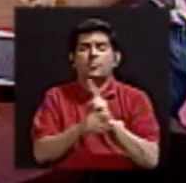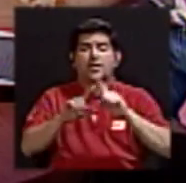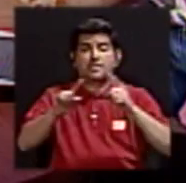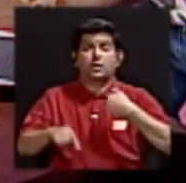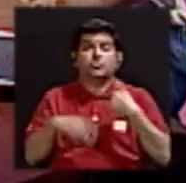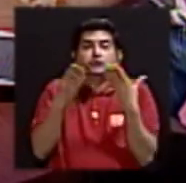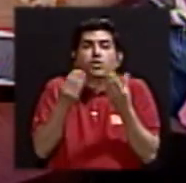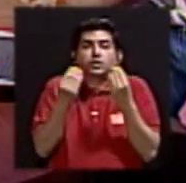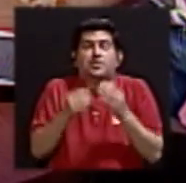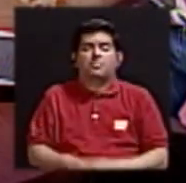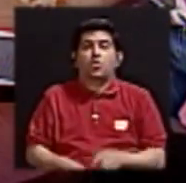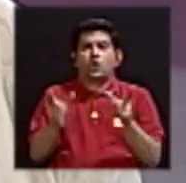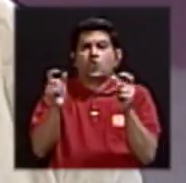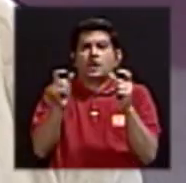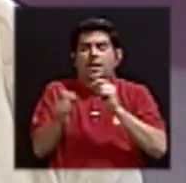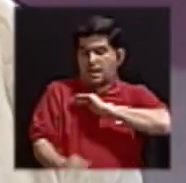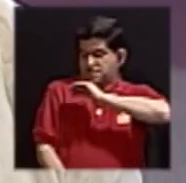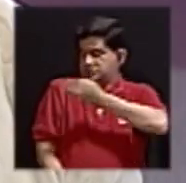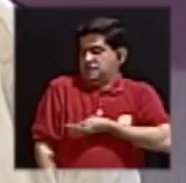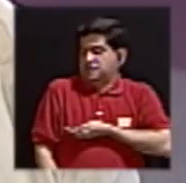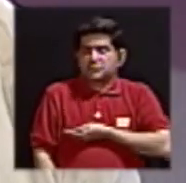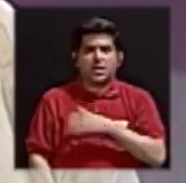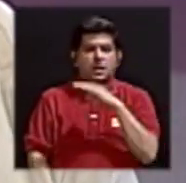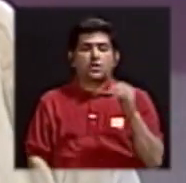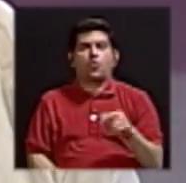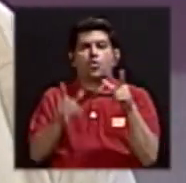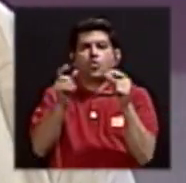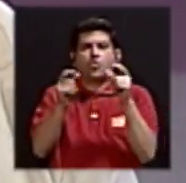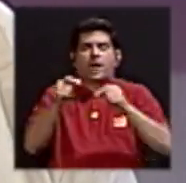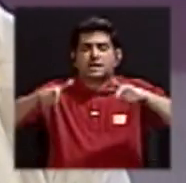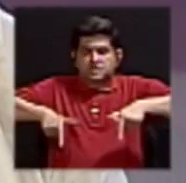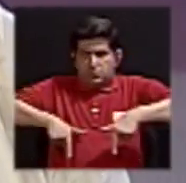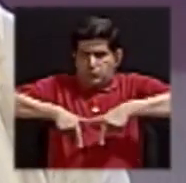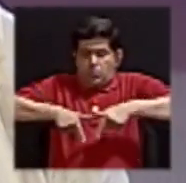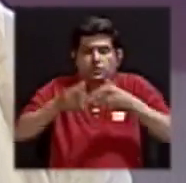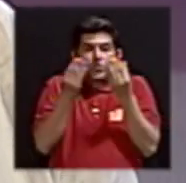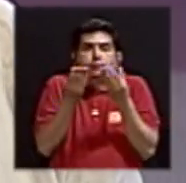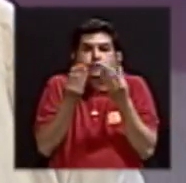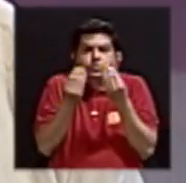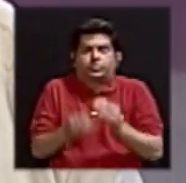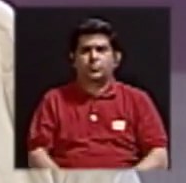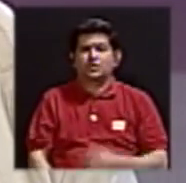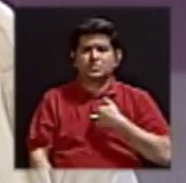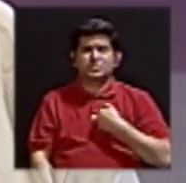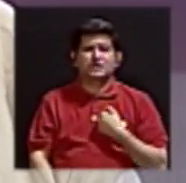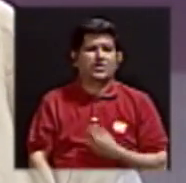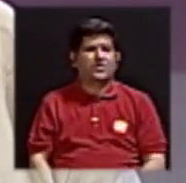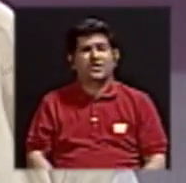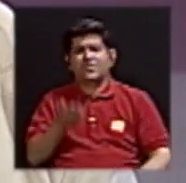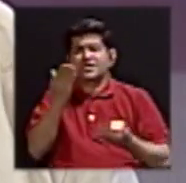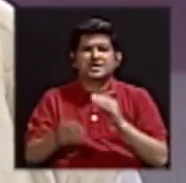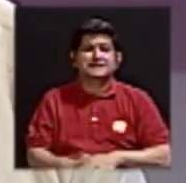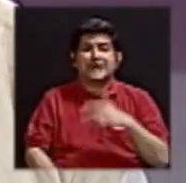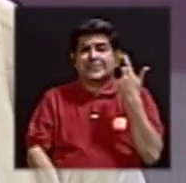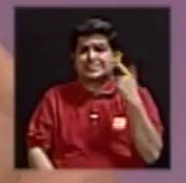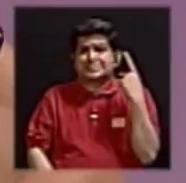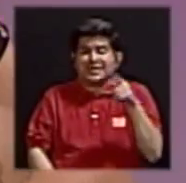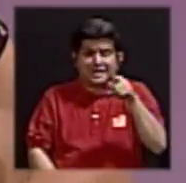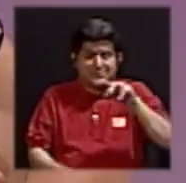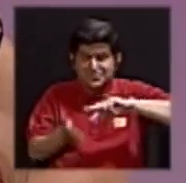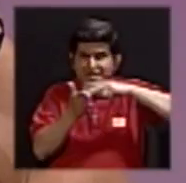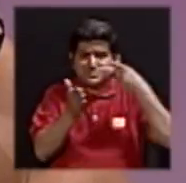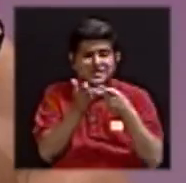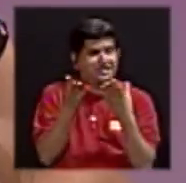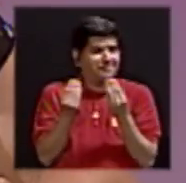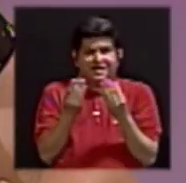pavor el cáncer en el seno. Me da pavor el cáncer de útero. Me da miedo los riesgos que esto trae.